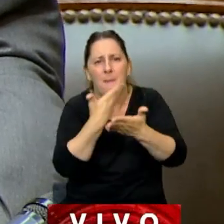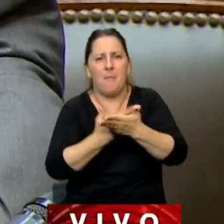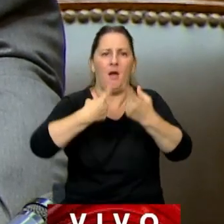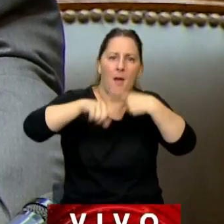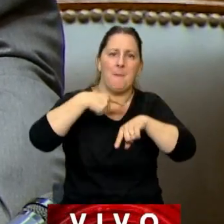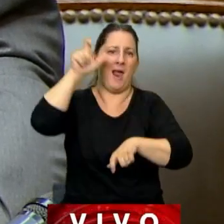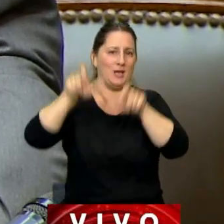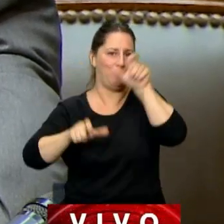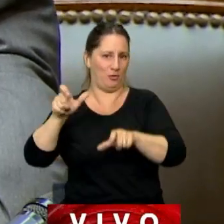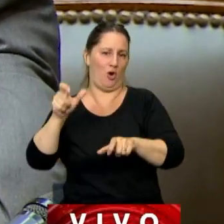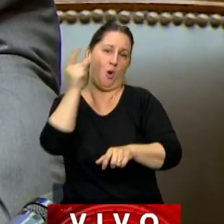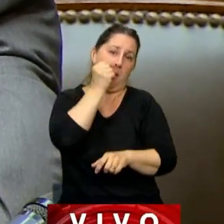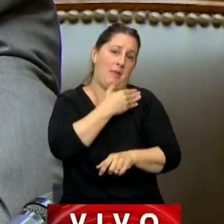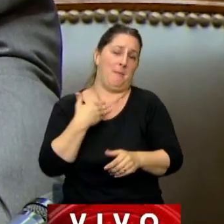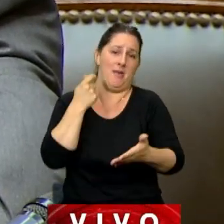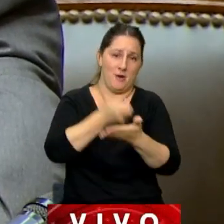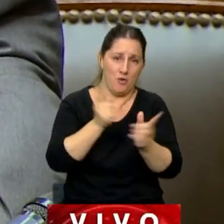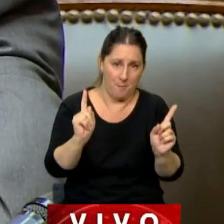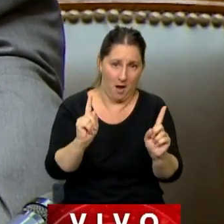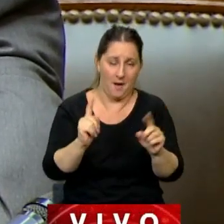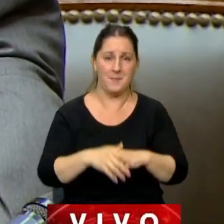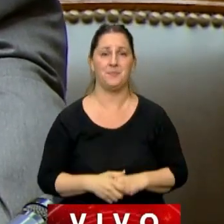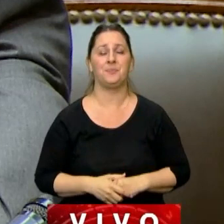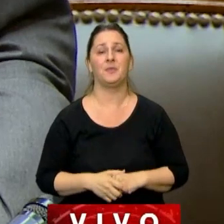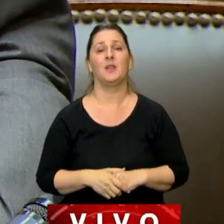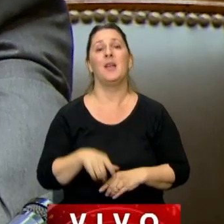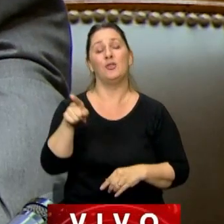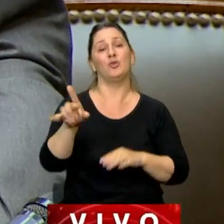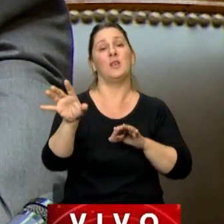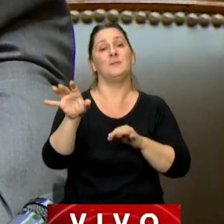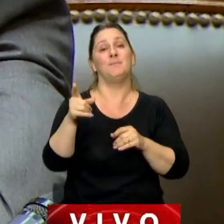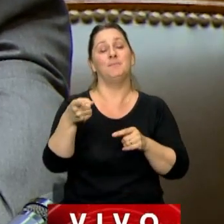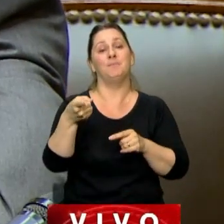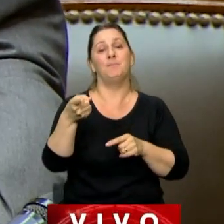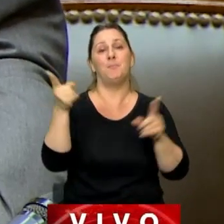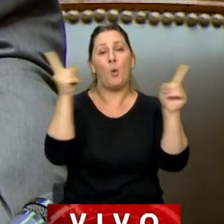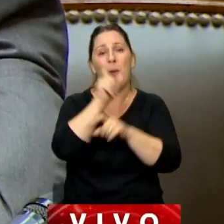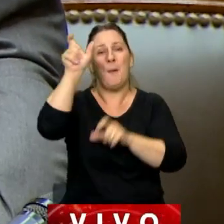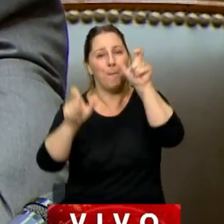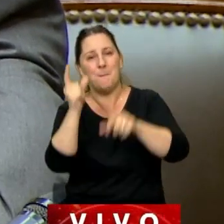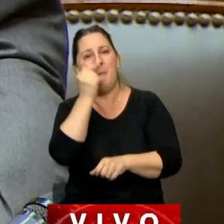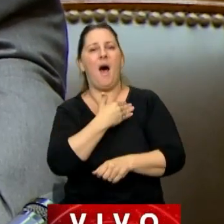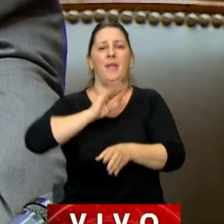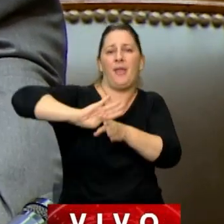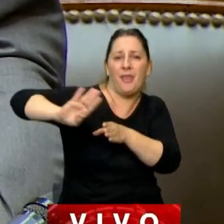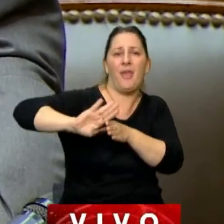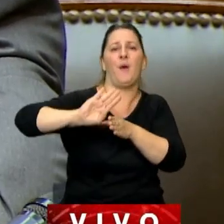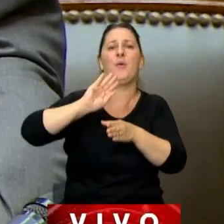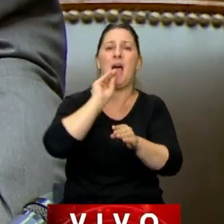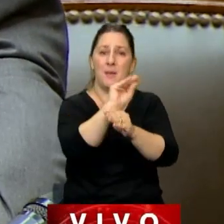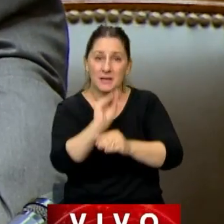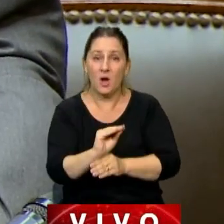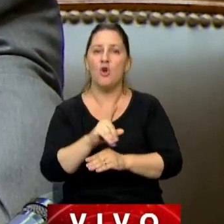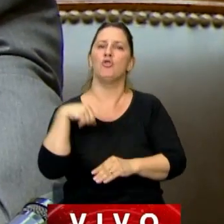trámites para el ciudadano y la justicia. Para sancionar este problema de los deudores alimentarios, tenemos que